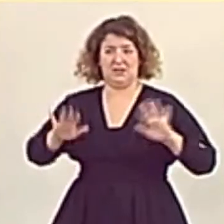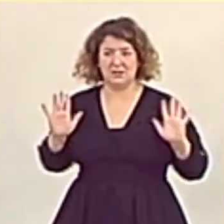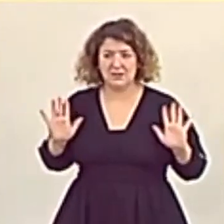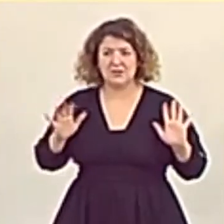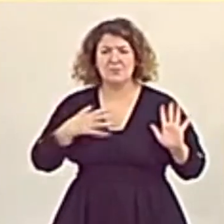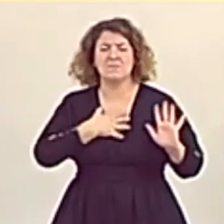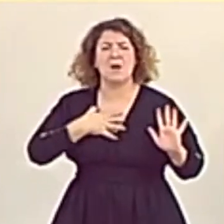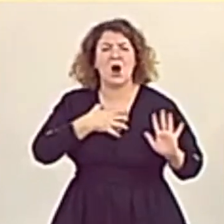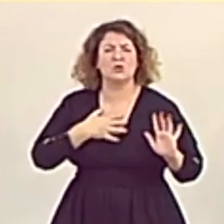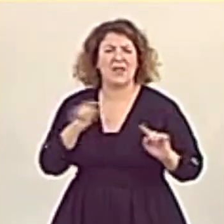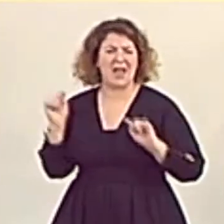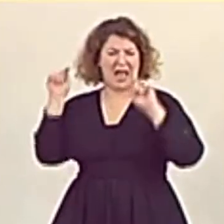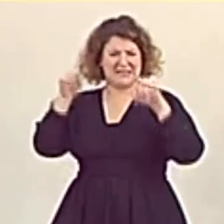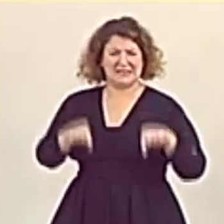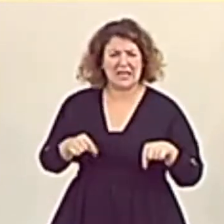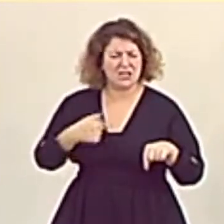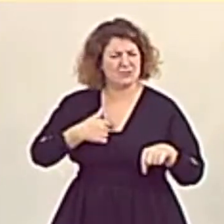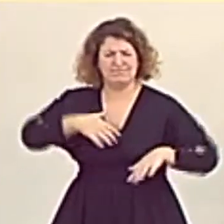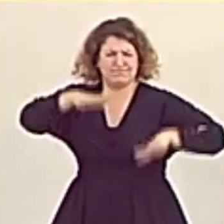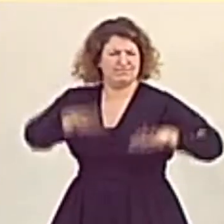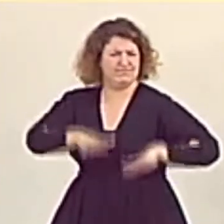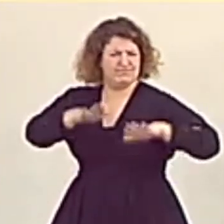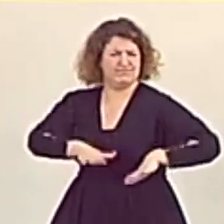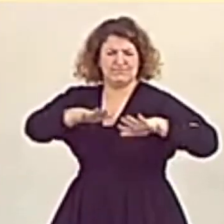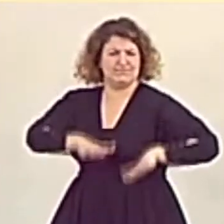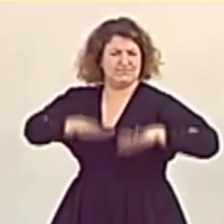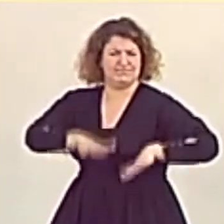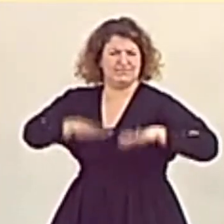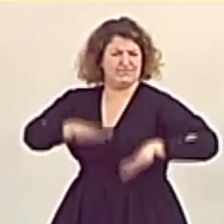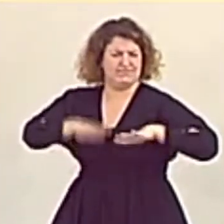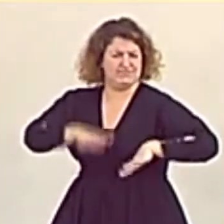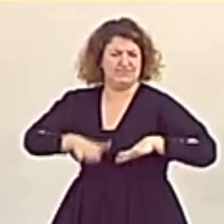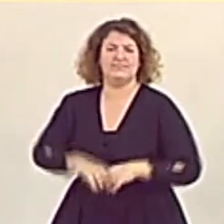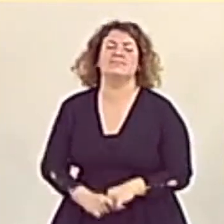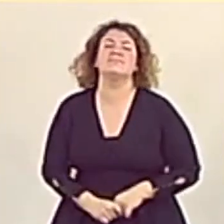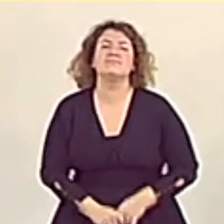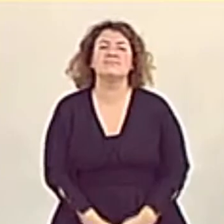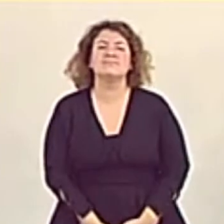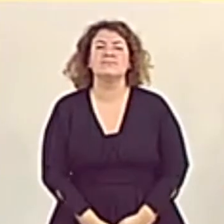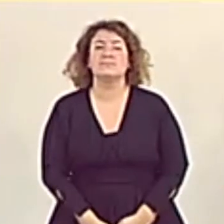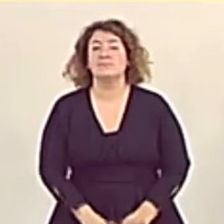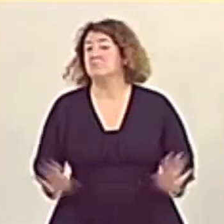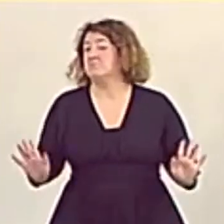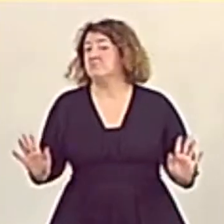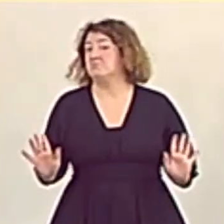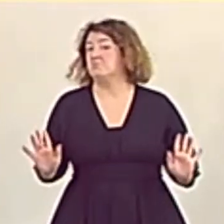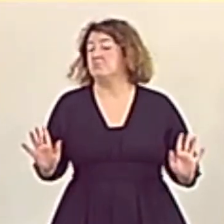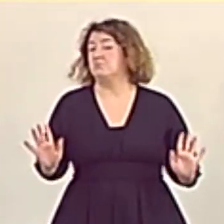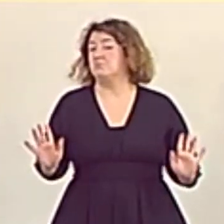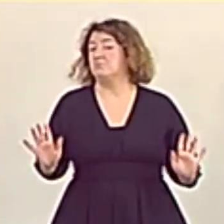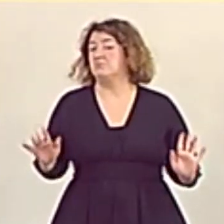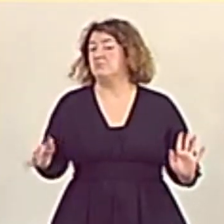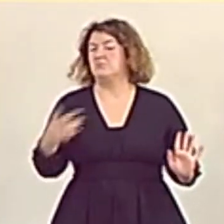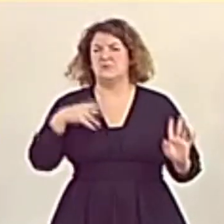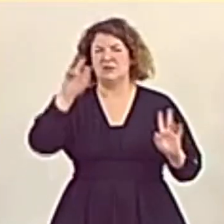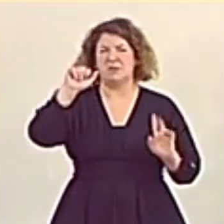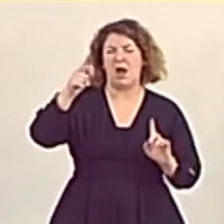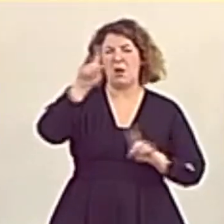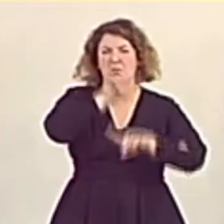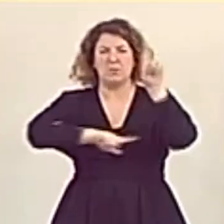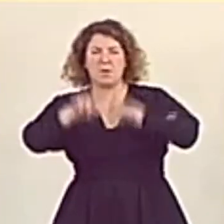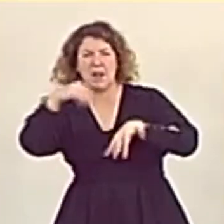hasta aquí y vamos a intentar que de aquí no me mueva nadie. No hay que complicarse la vida con alambicadas